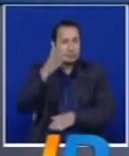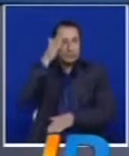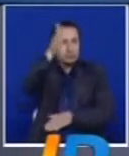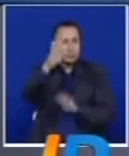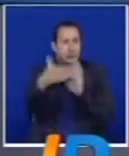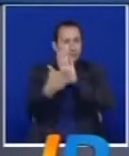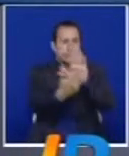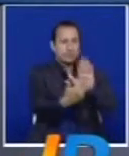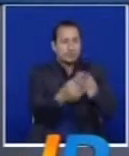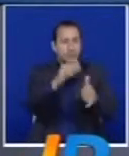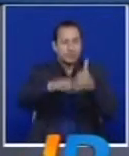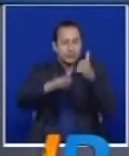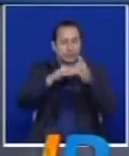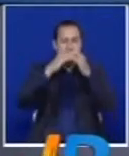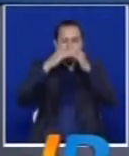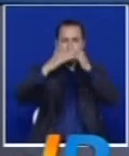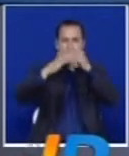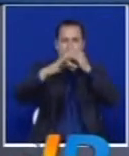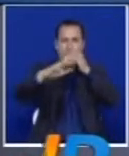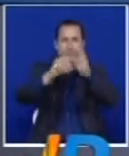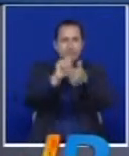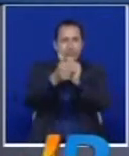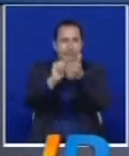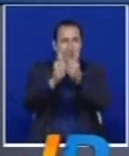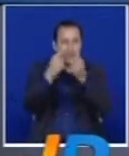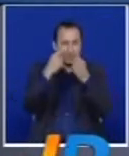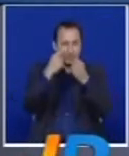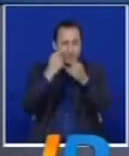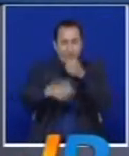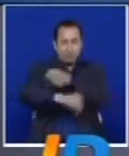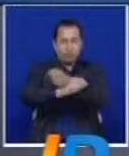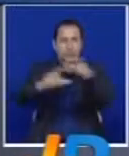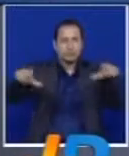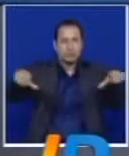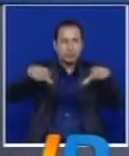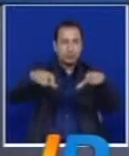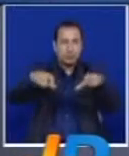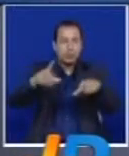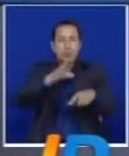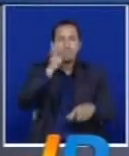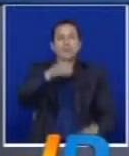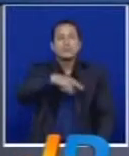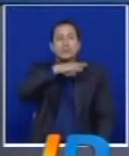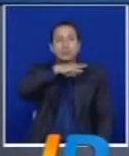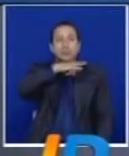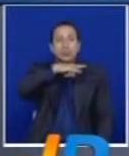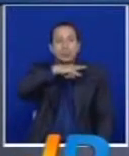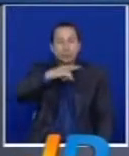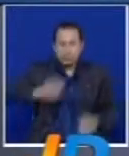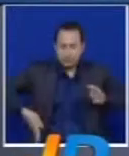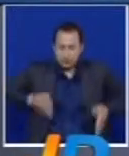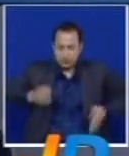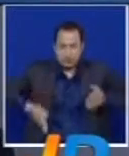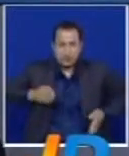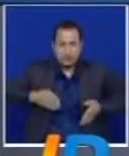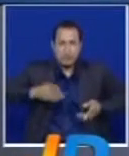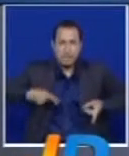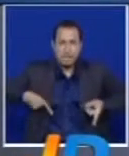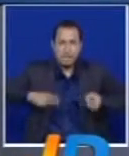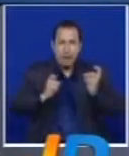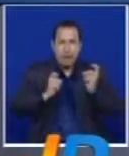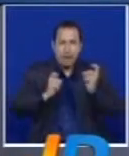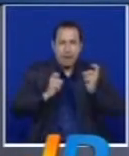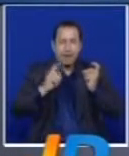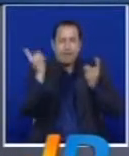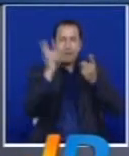Cerramos con nuestro panorama deportivo que incluye fútbol de salón, un yumbeño, un atleta que se va para territorio español y mucho más,